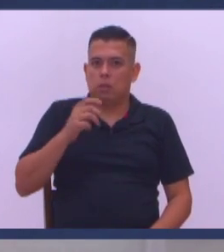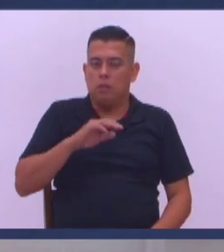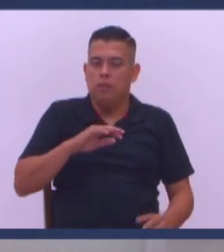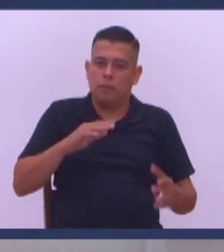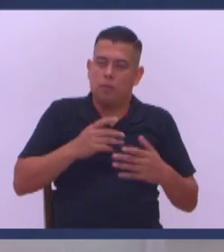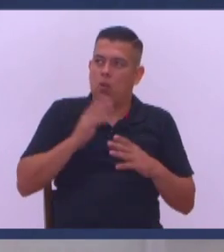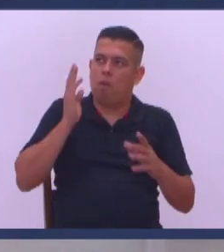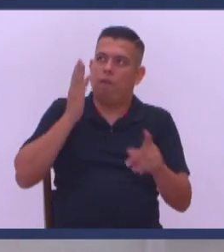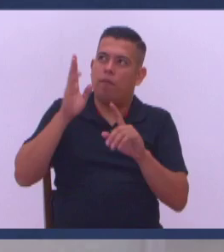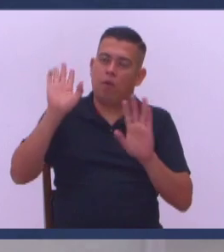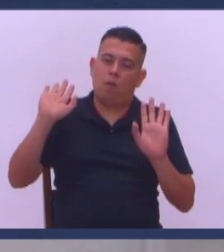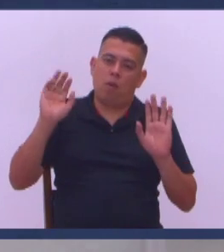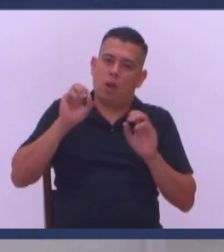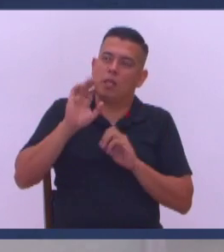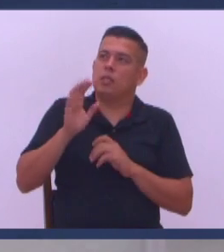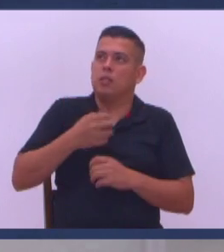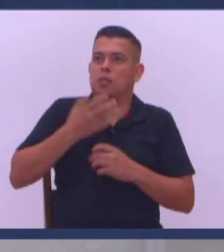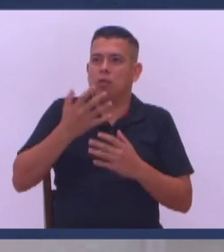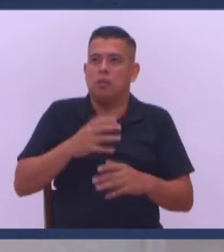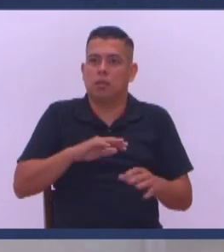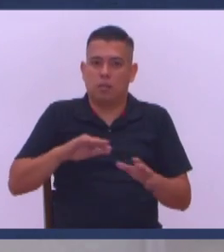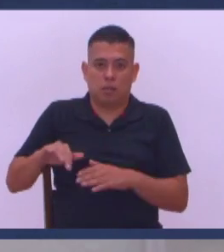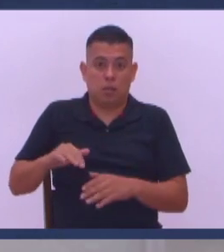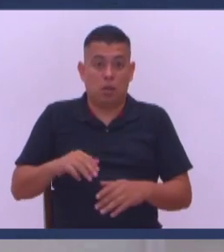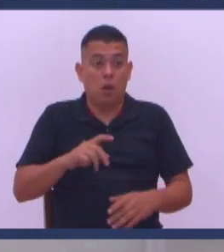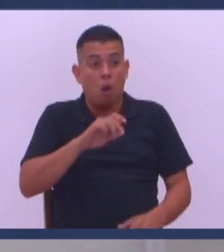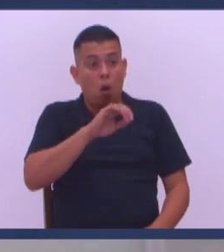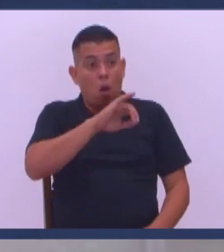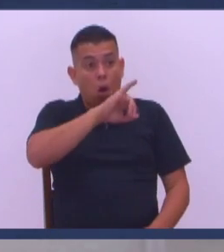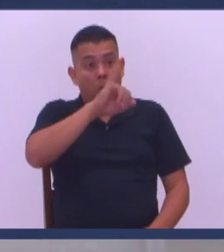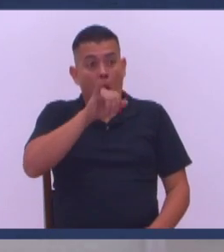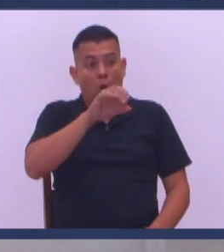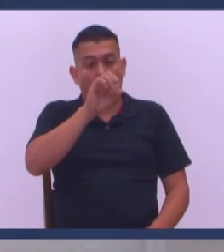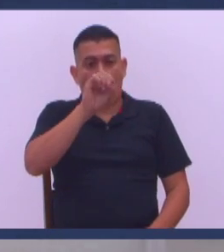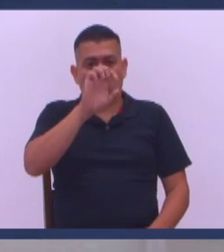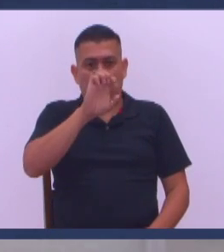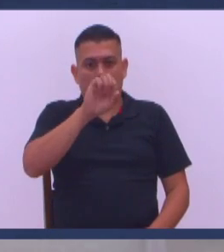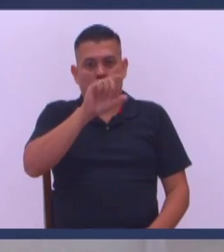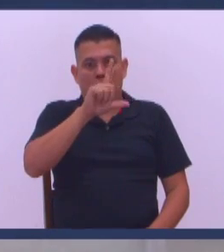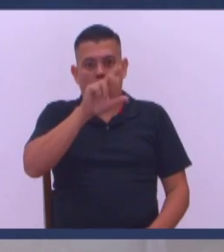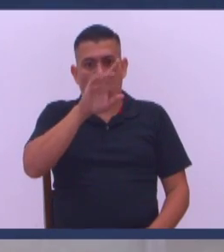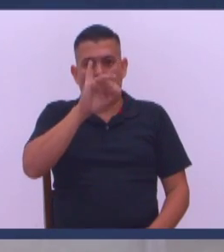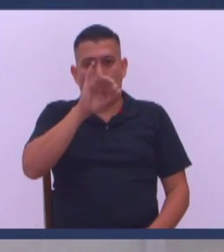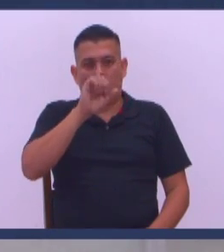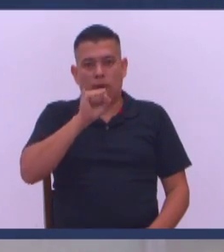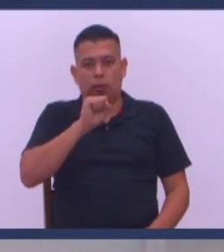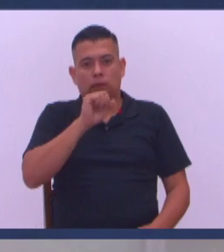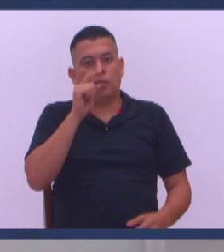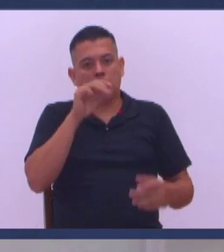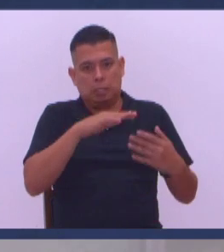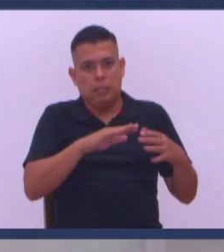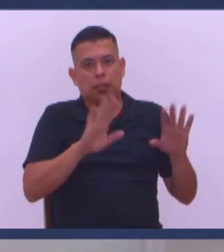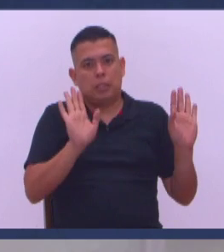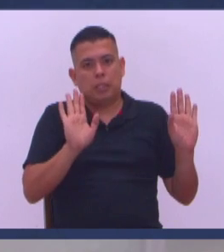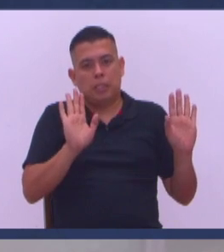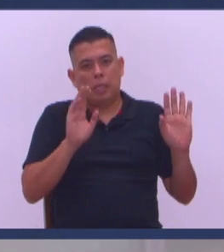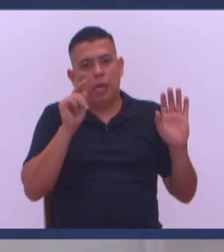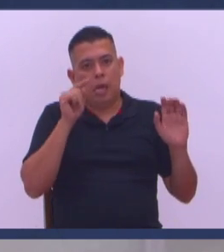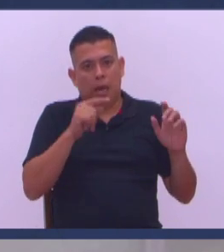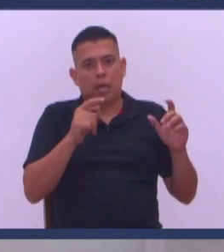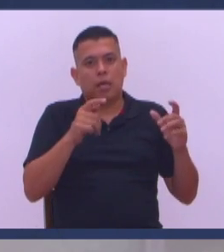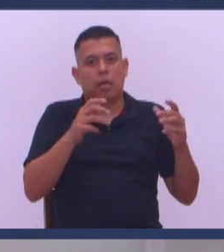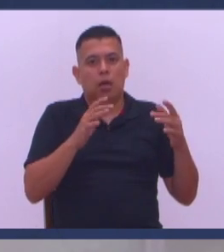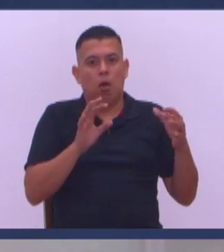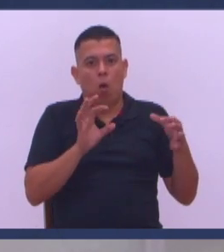decía José por la mañana Ey como va a estar Aquí allá Mira José Una de las cosas Que nos mantienen Unidos trabajando A pesar de nuestras Diferentes